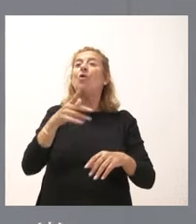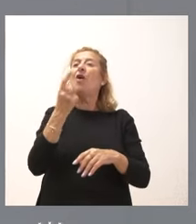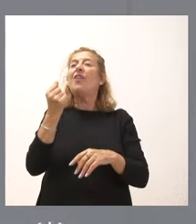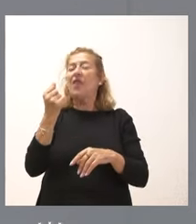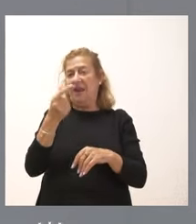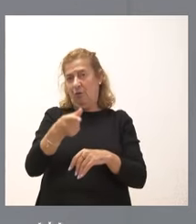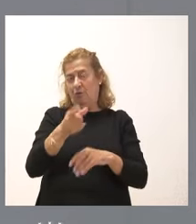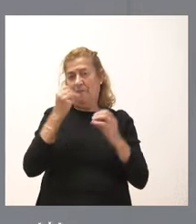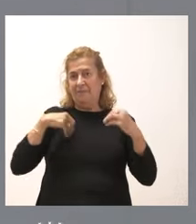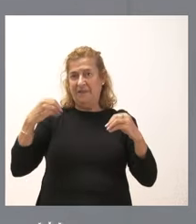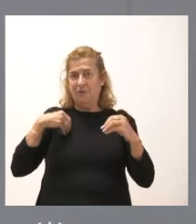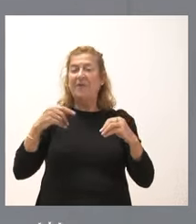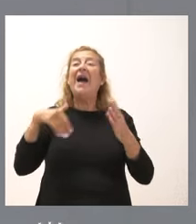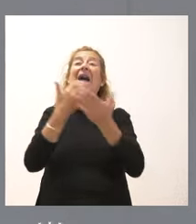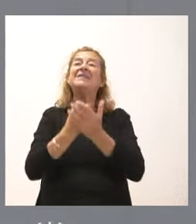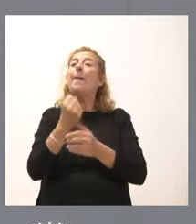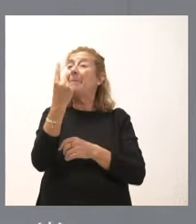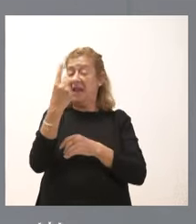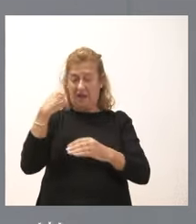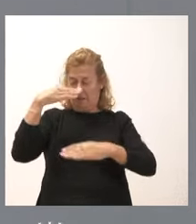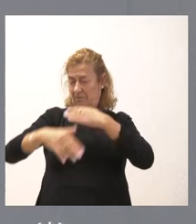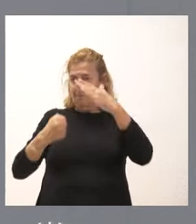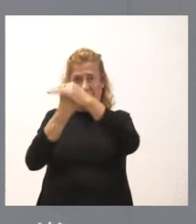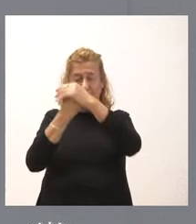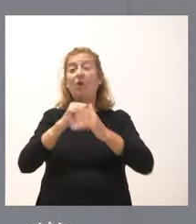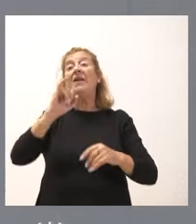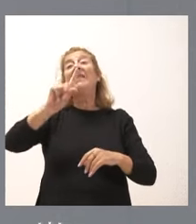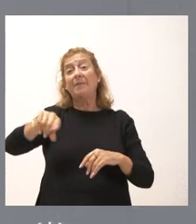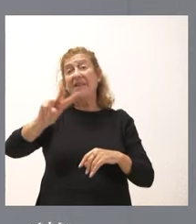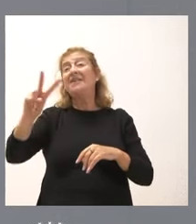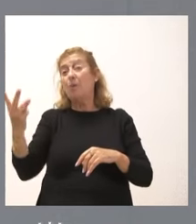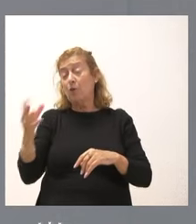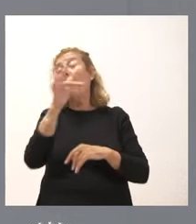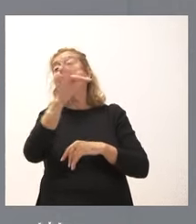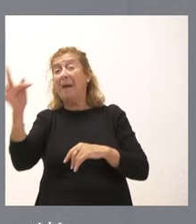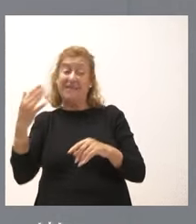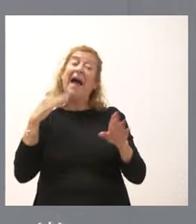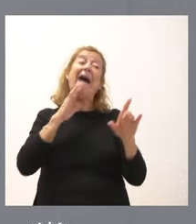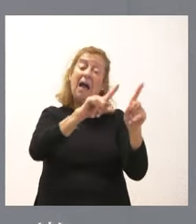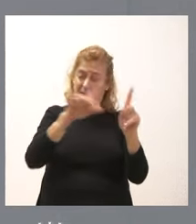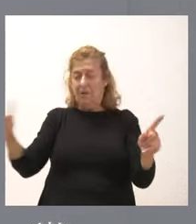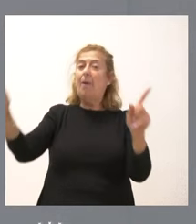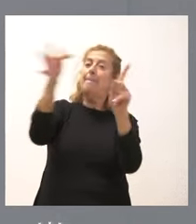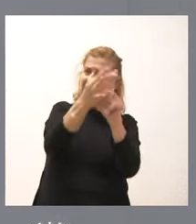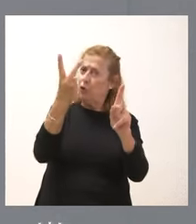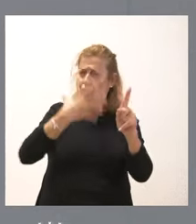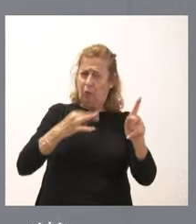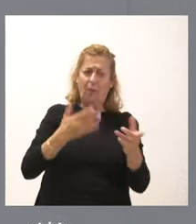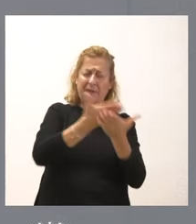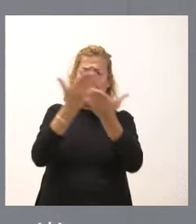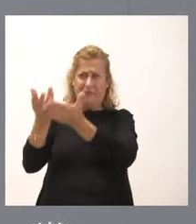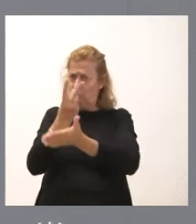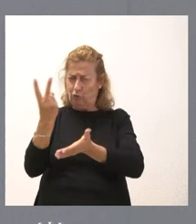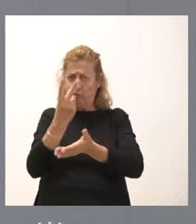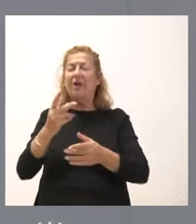base de hasta mil euros. Y, además, en segundo lugar, y sumado a la línea anterior, compatible con la anterior, en el caso de